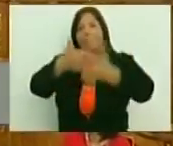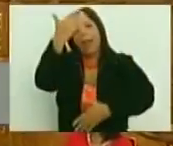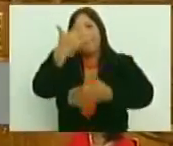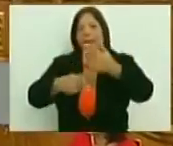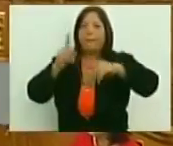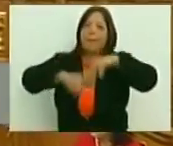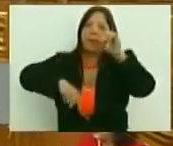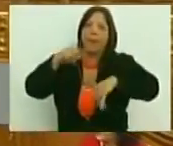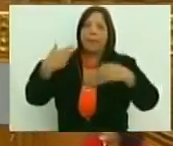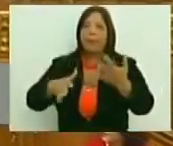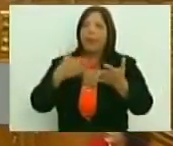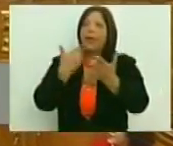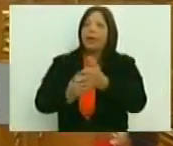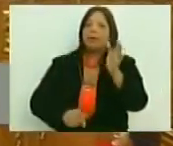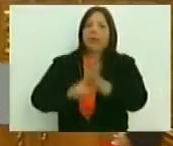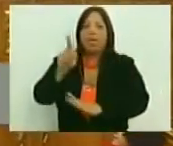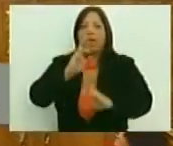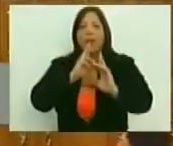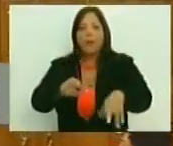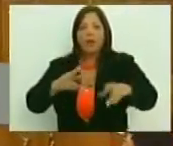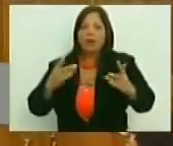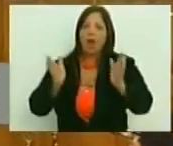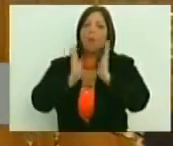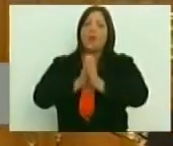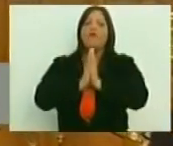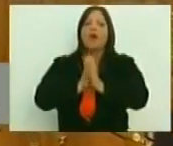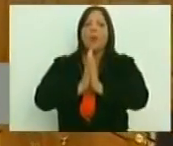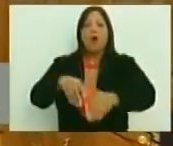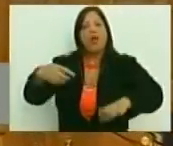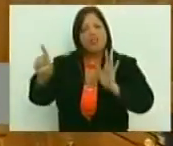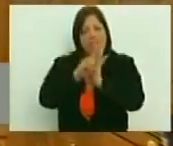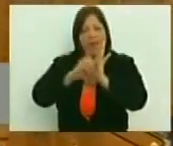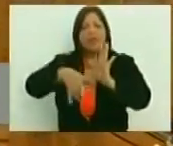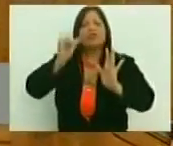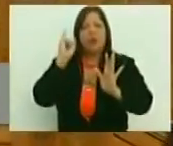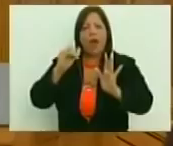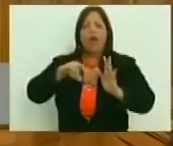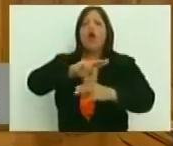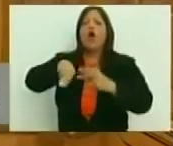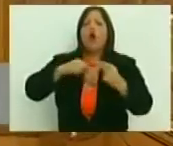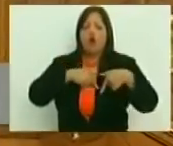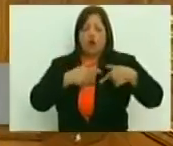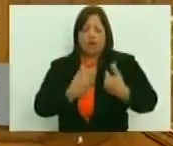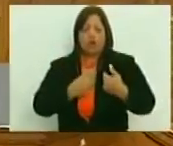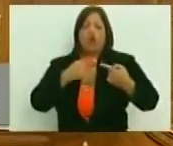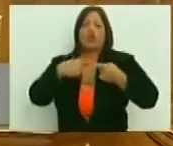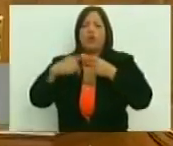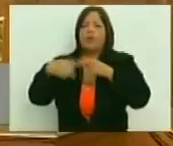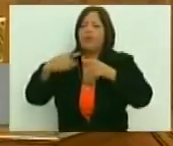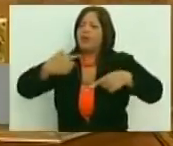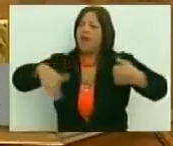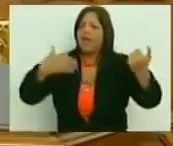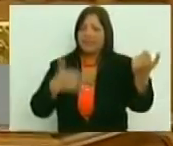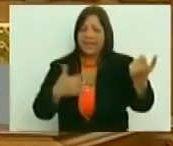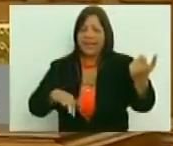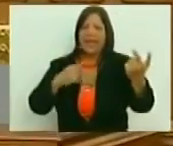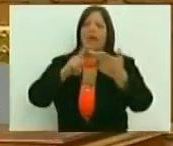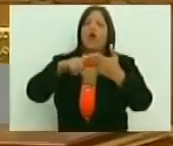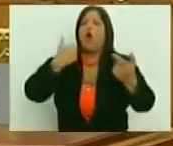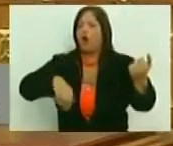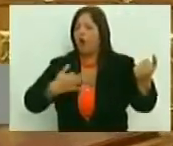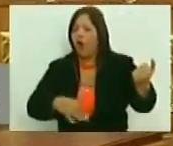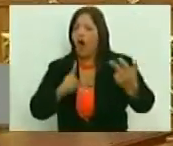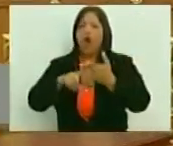entregamos, y nunca salen las cosas. Por favor, tenemos derecho, corazón urbano, corazón rockero, corazón llanero y corazón